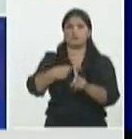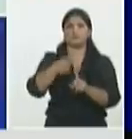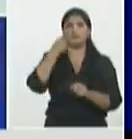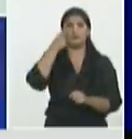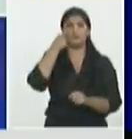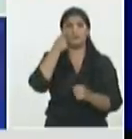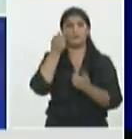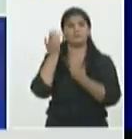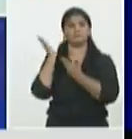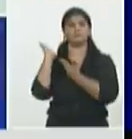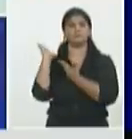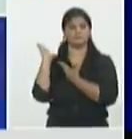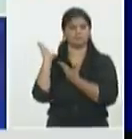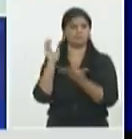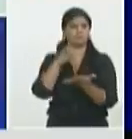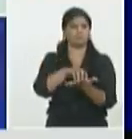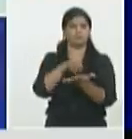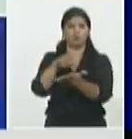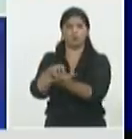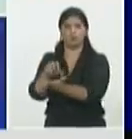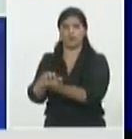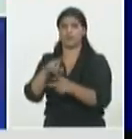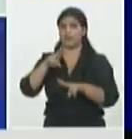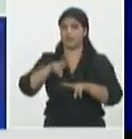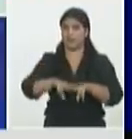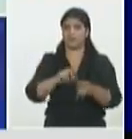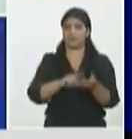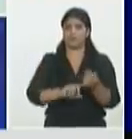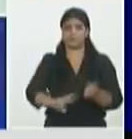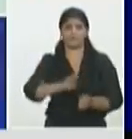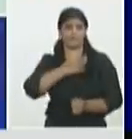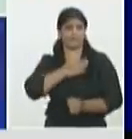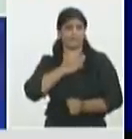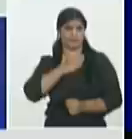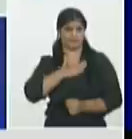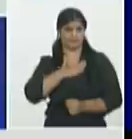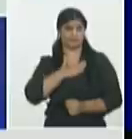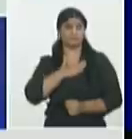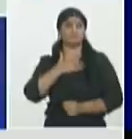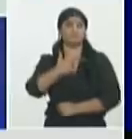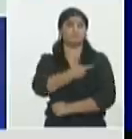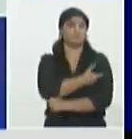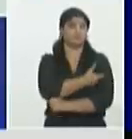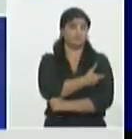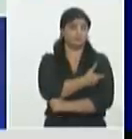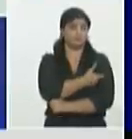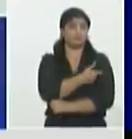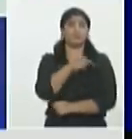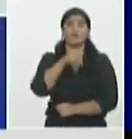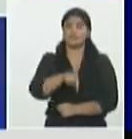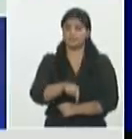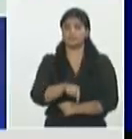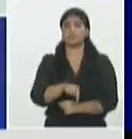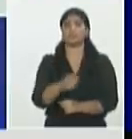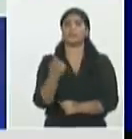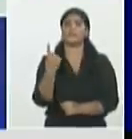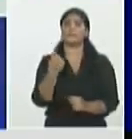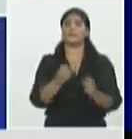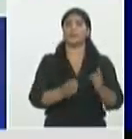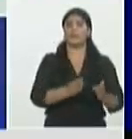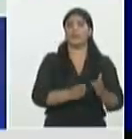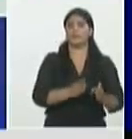ya en La Habana la intervención sanitaria en la población en su primera etapa